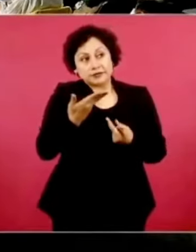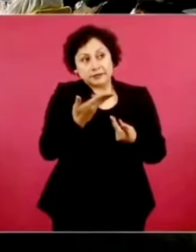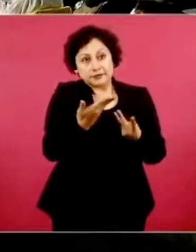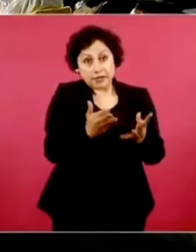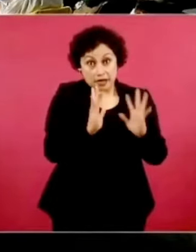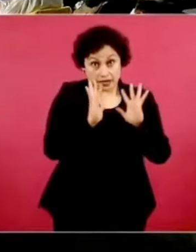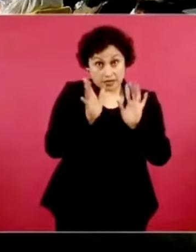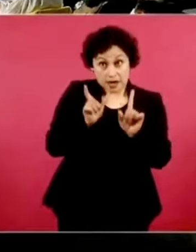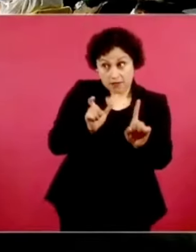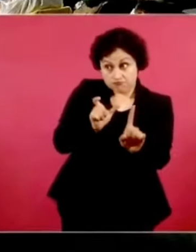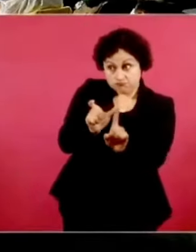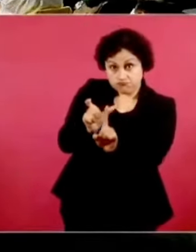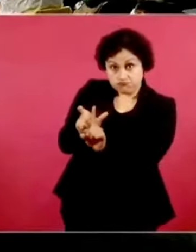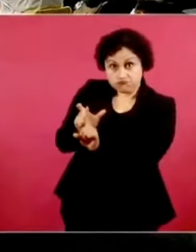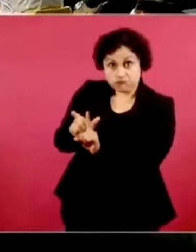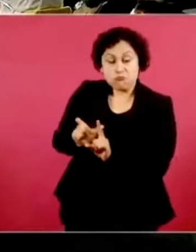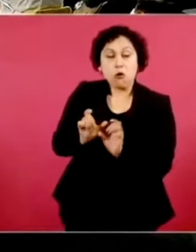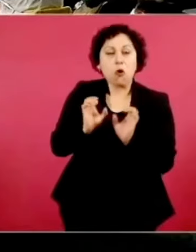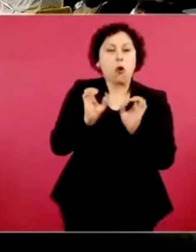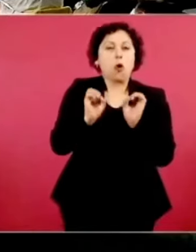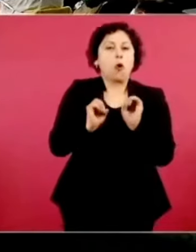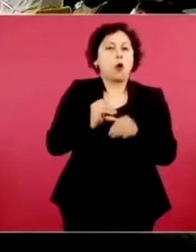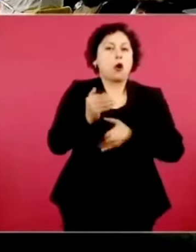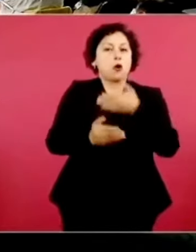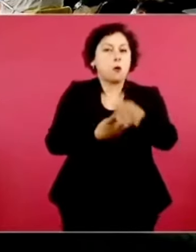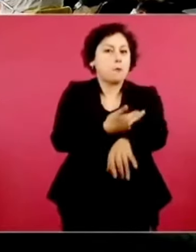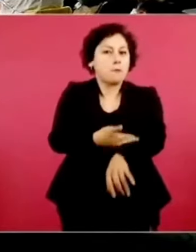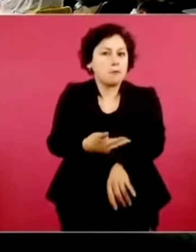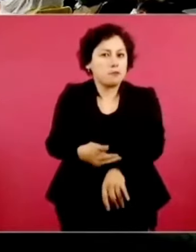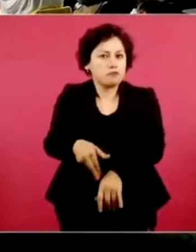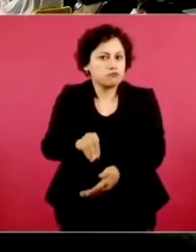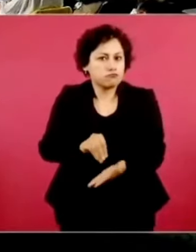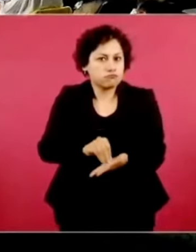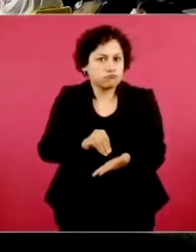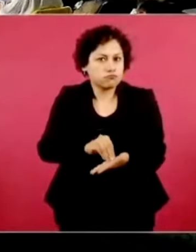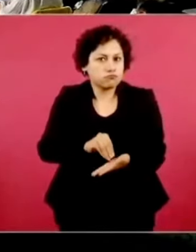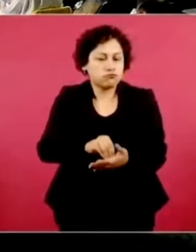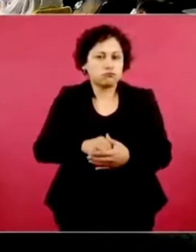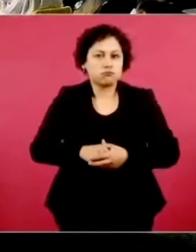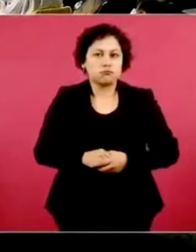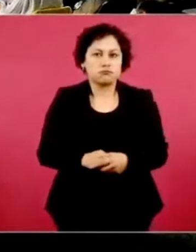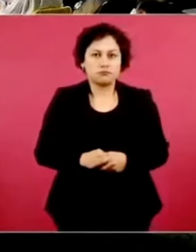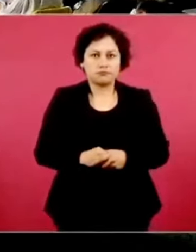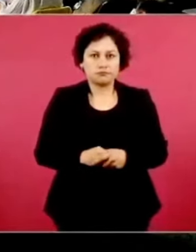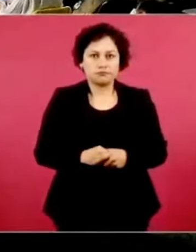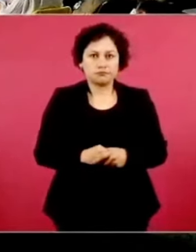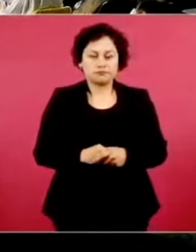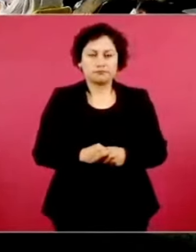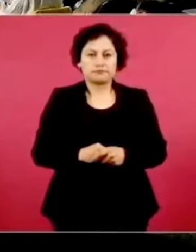o están en proceso de recibir la atención. señora presidenta. Con permiso, presidente.